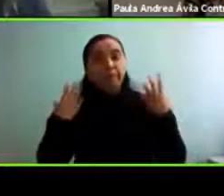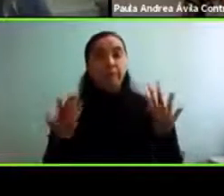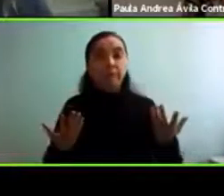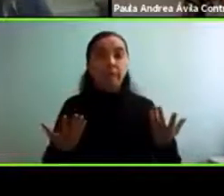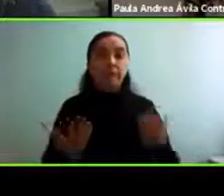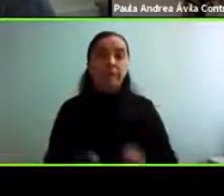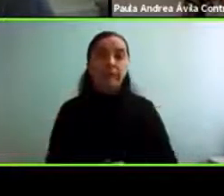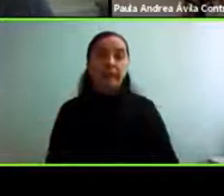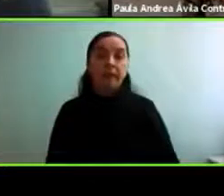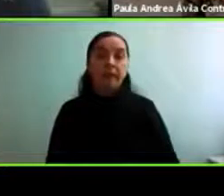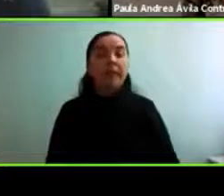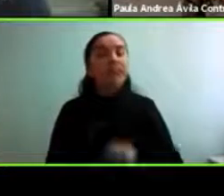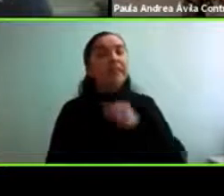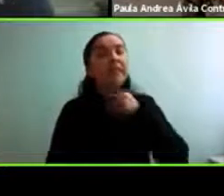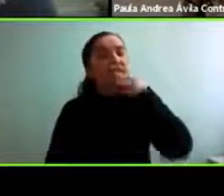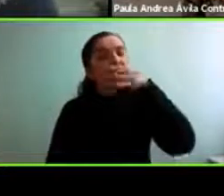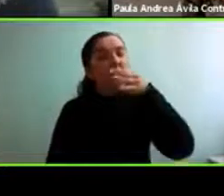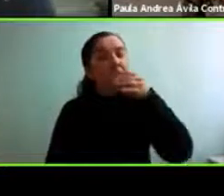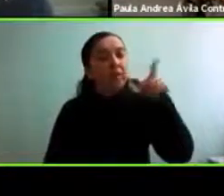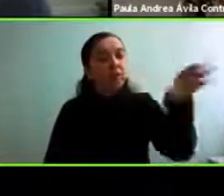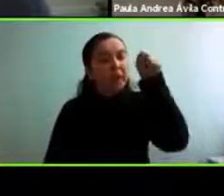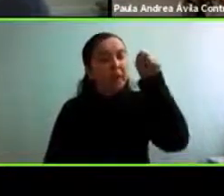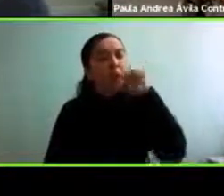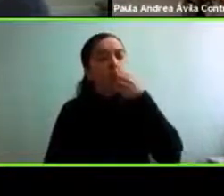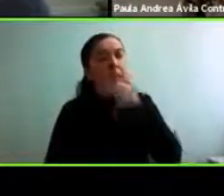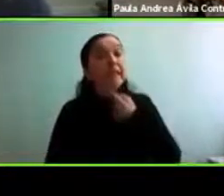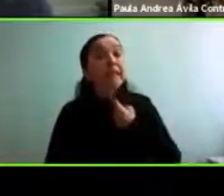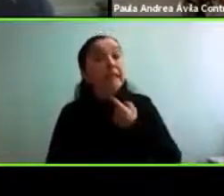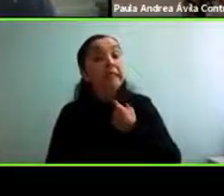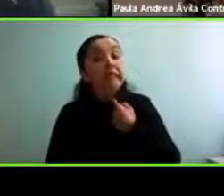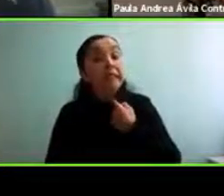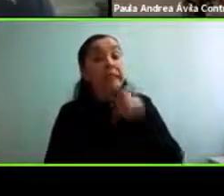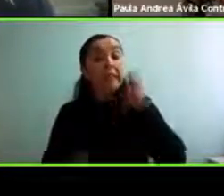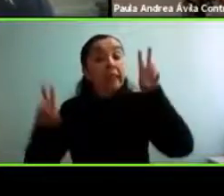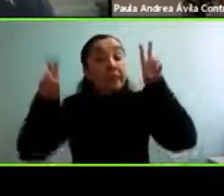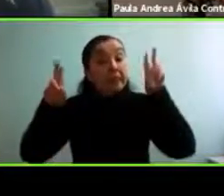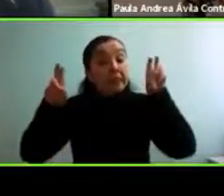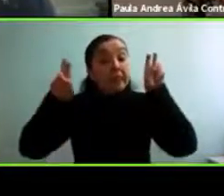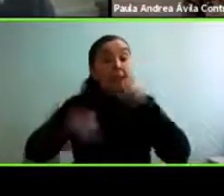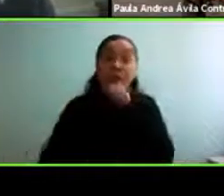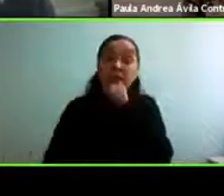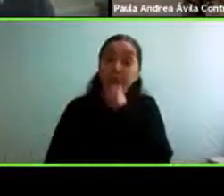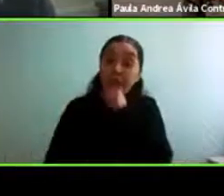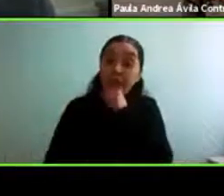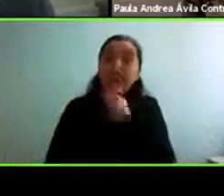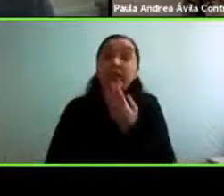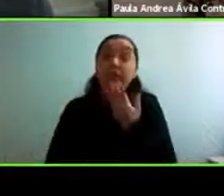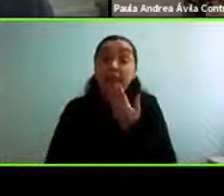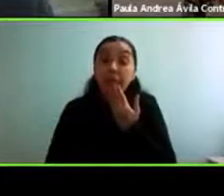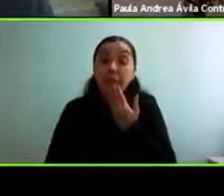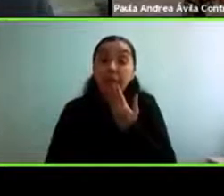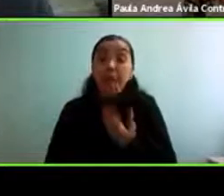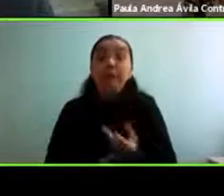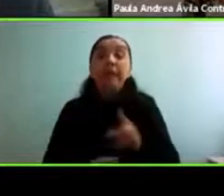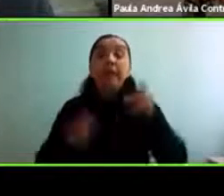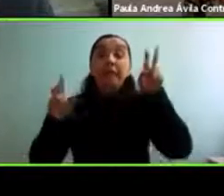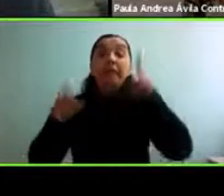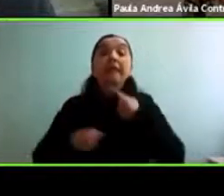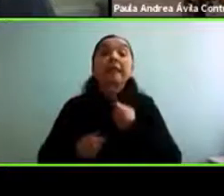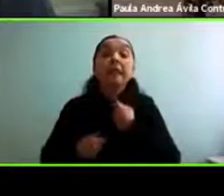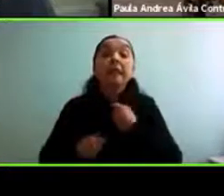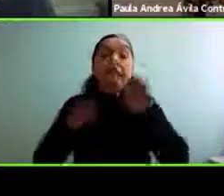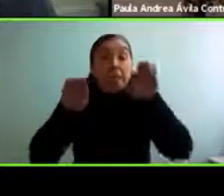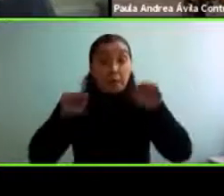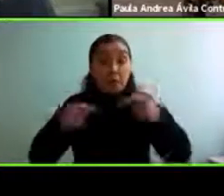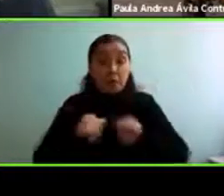voy a subir a eso que acabas de decir yo creo que interesarse en la veje también es parte de interesarse en uno mismo porque todos